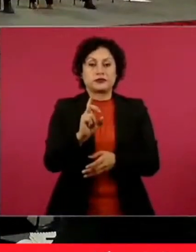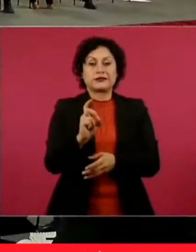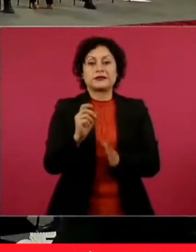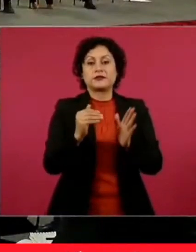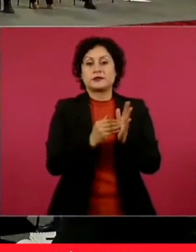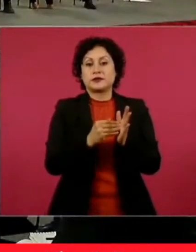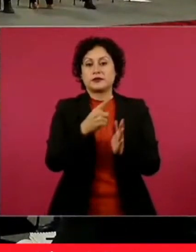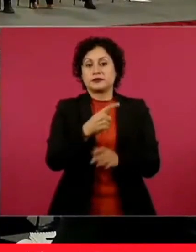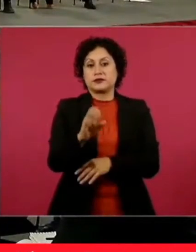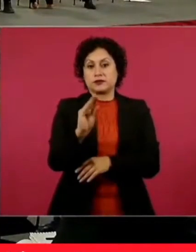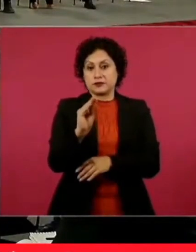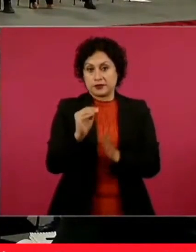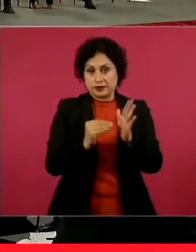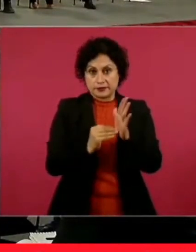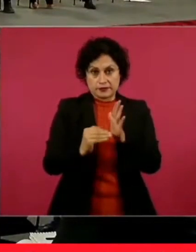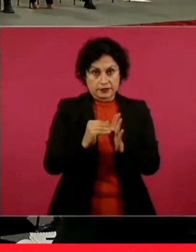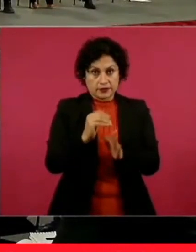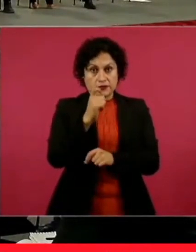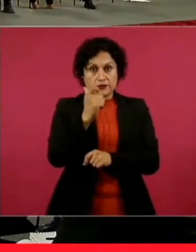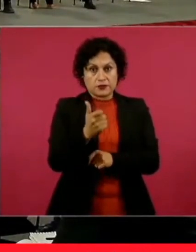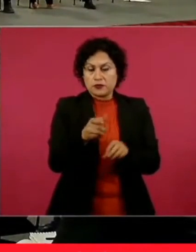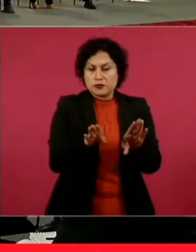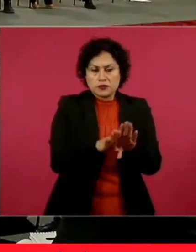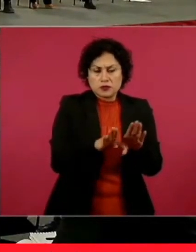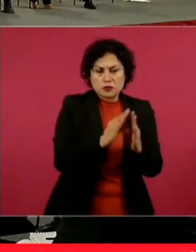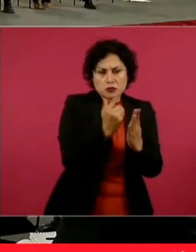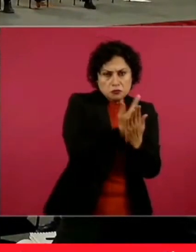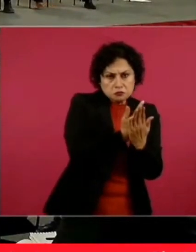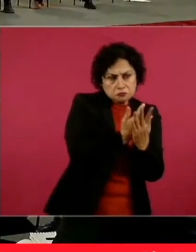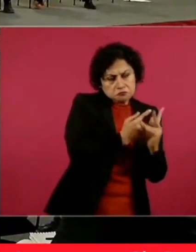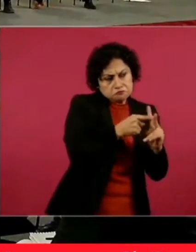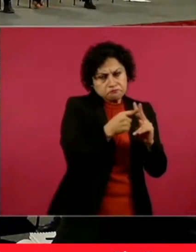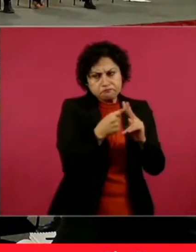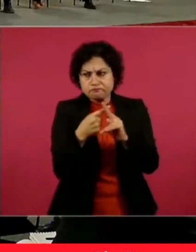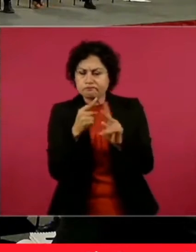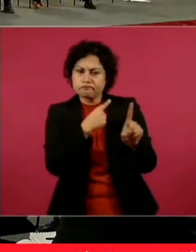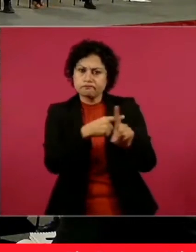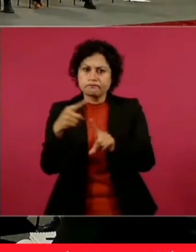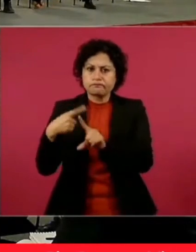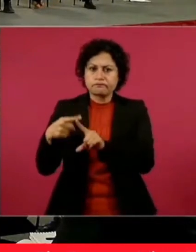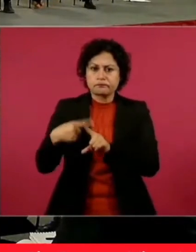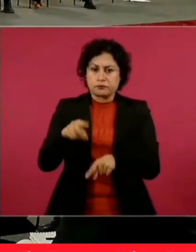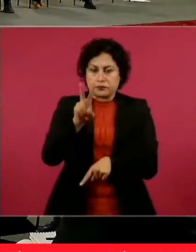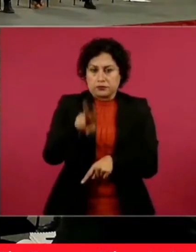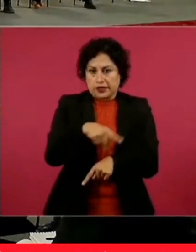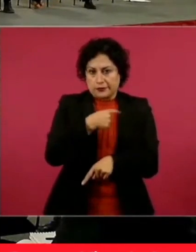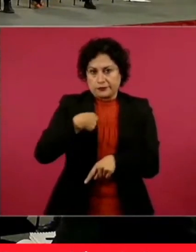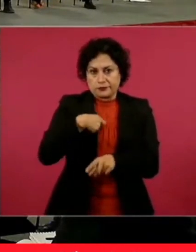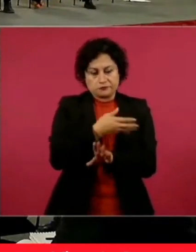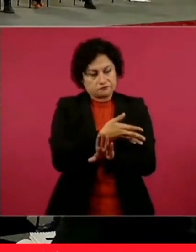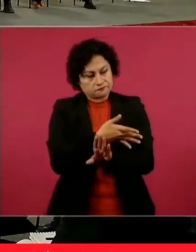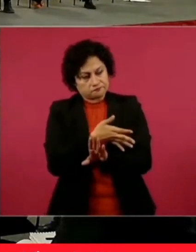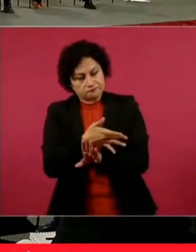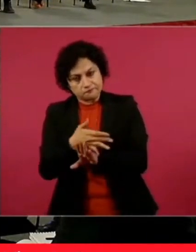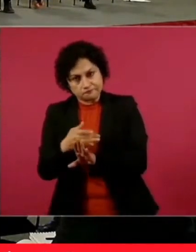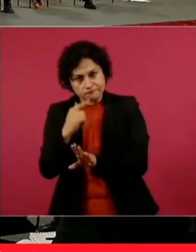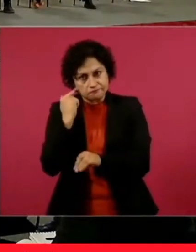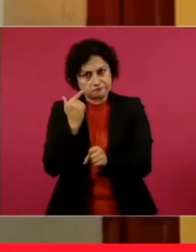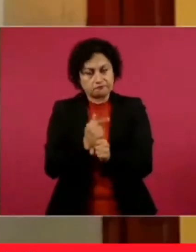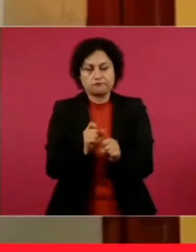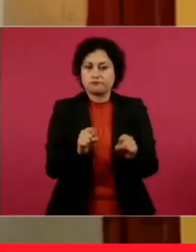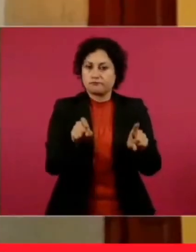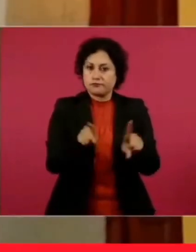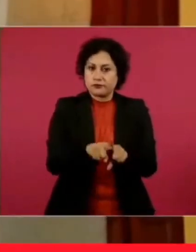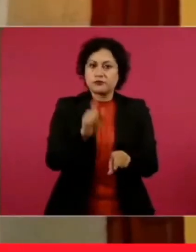pesos. El desglose vendría siendo, y es interesante y es una tendencia que hemos venido observando los últimos años, hay